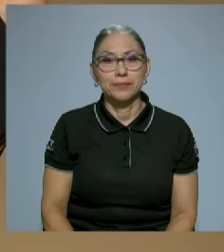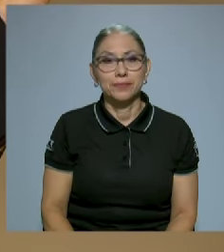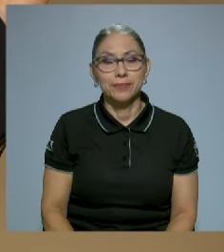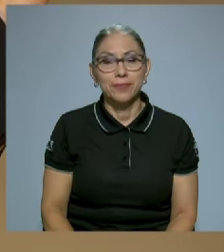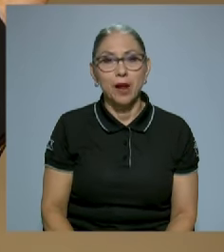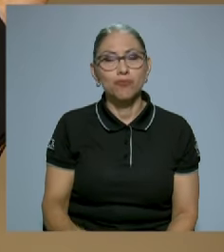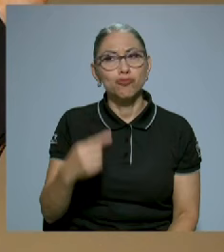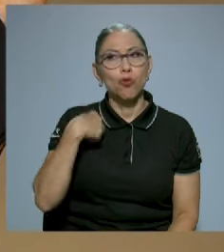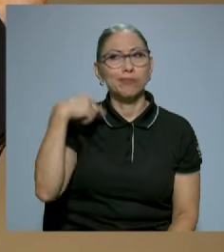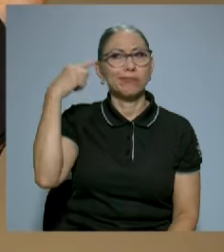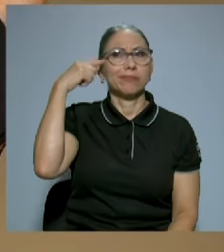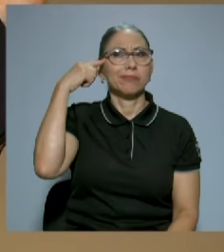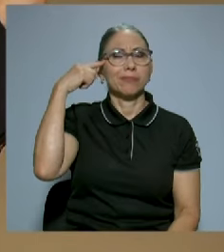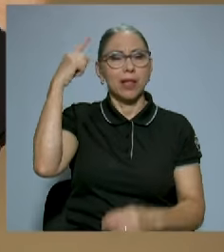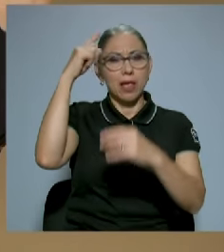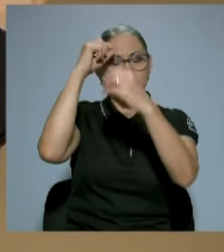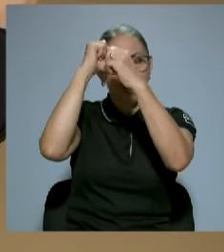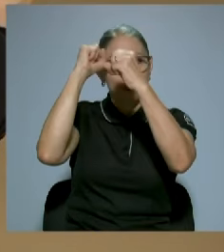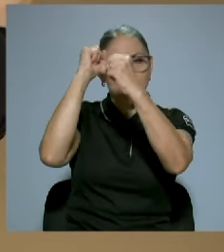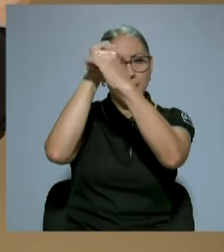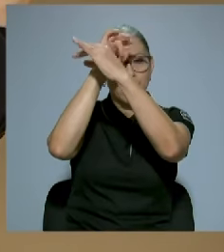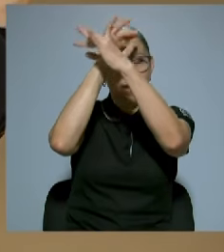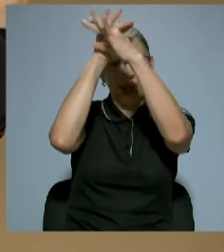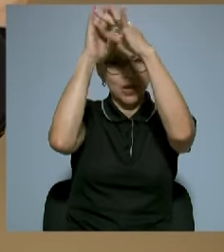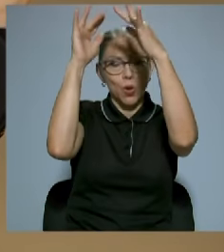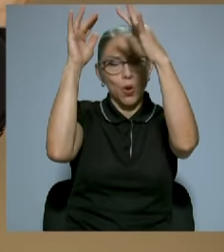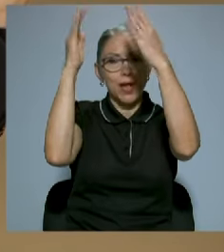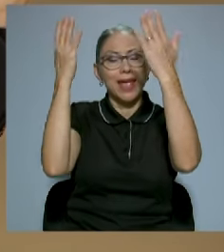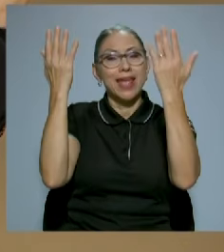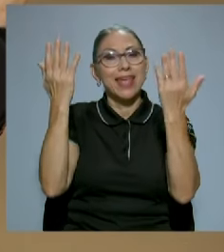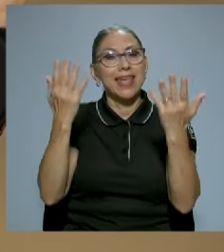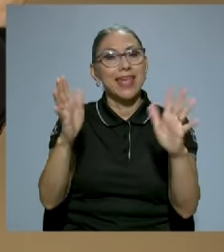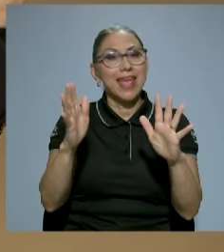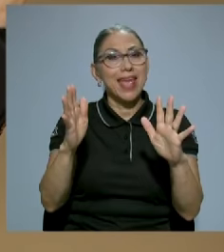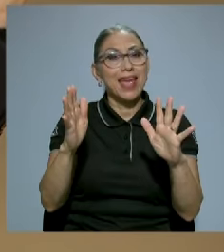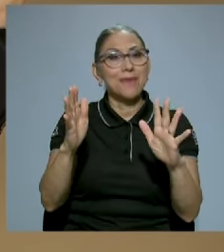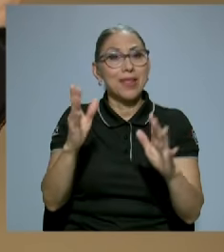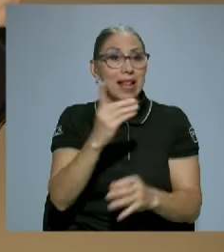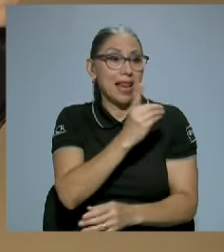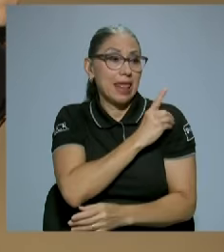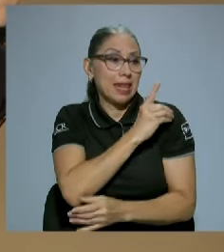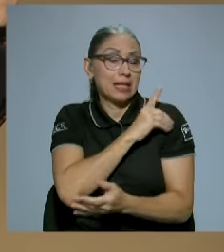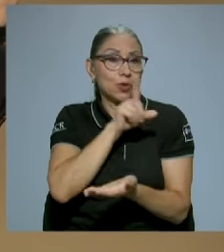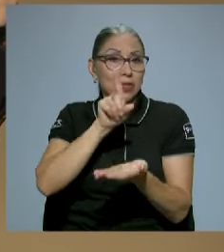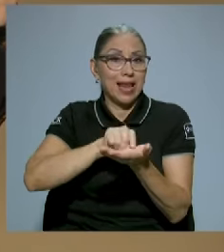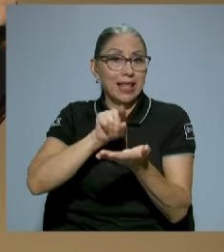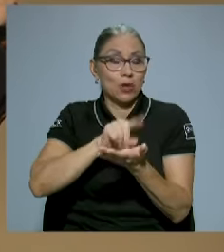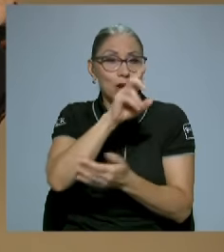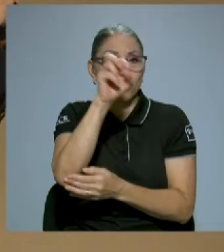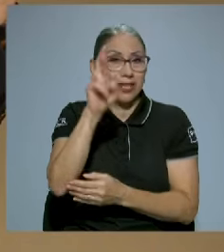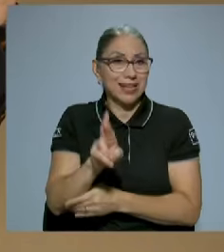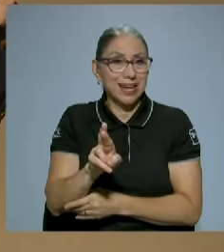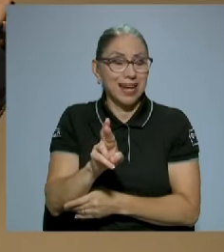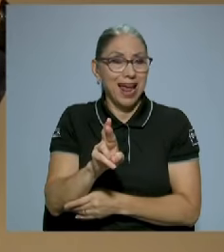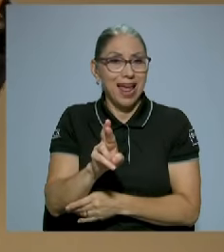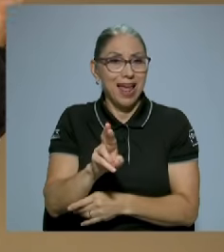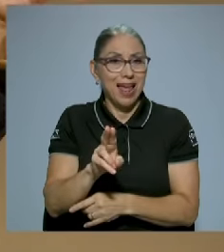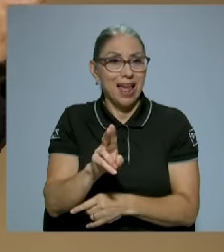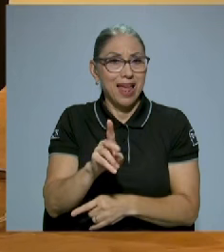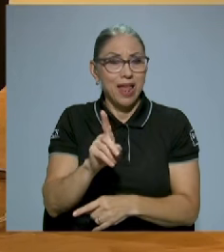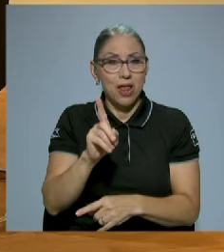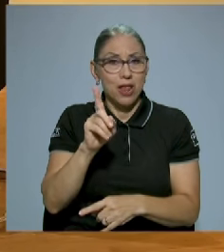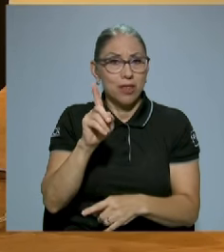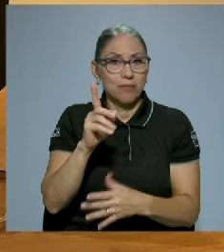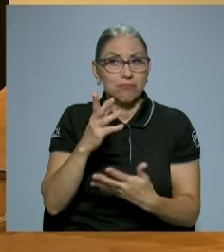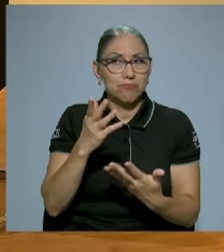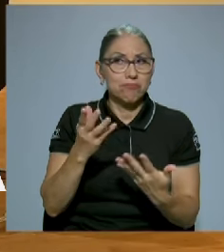imagino que la edición del Editorial Costa Rica no se puede conseguir ahora y un